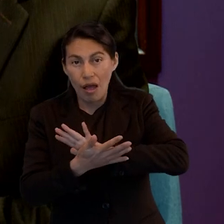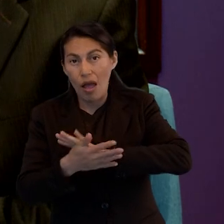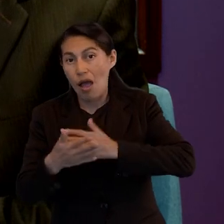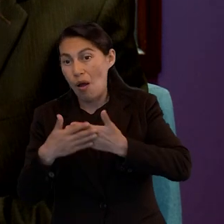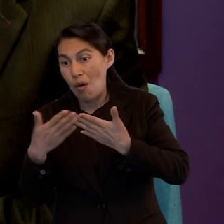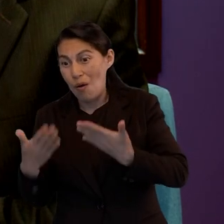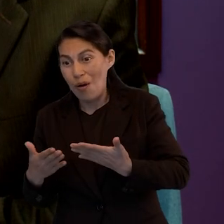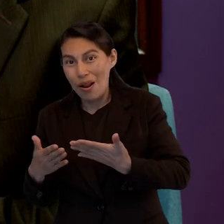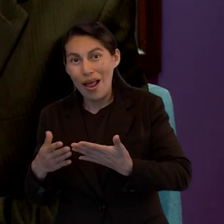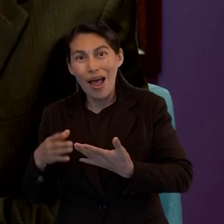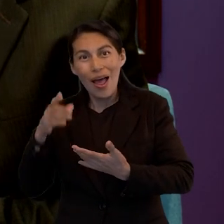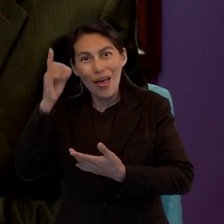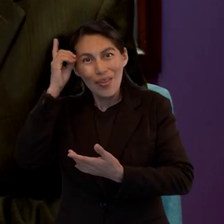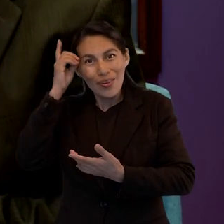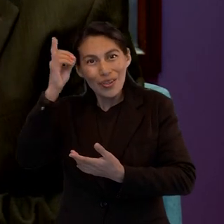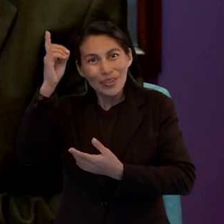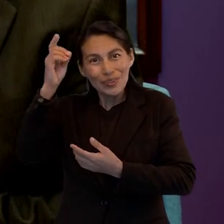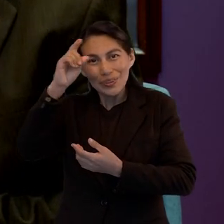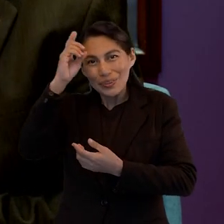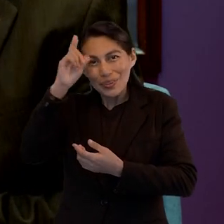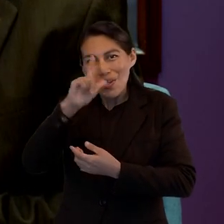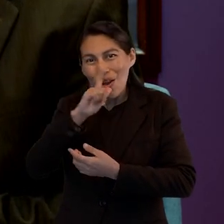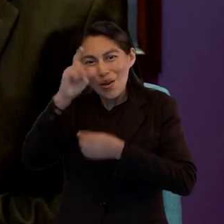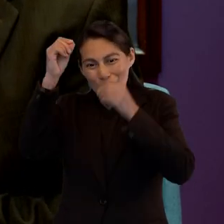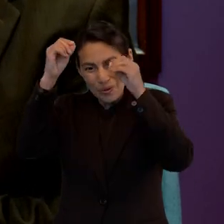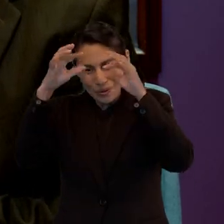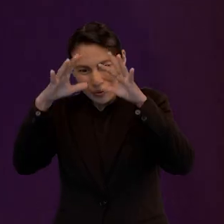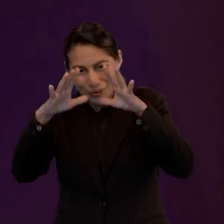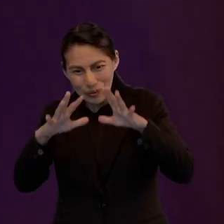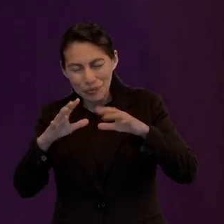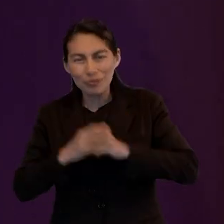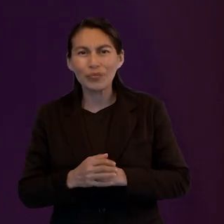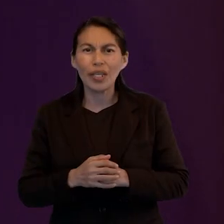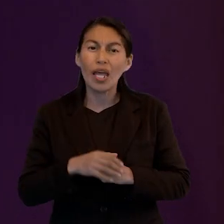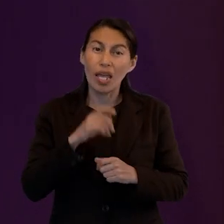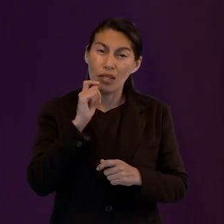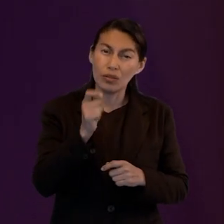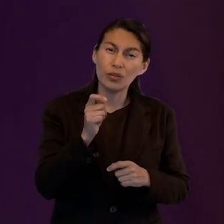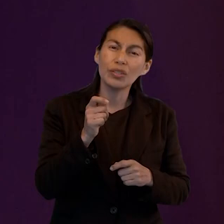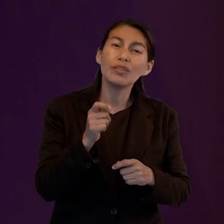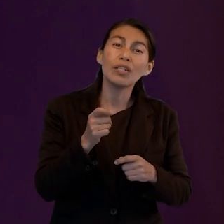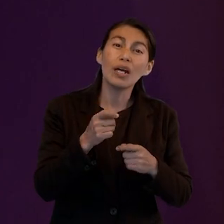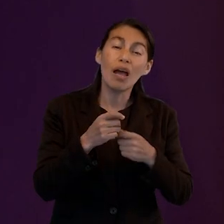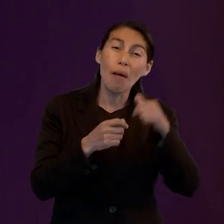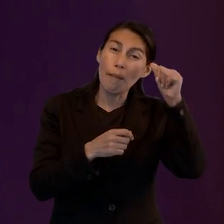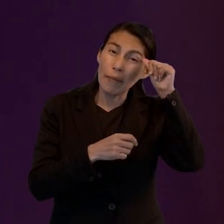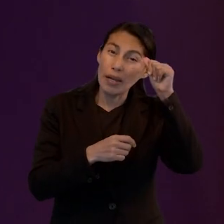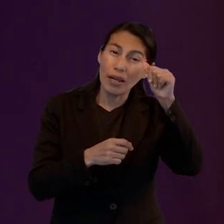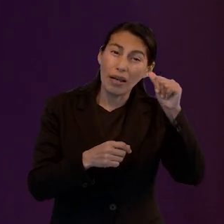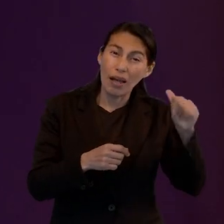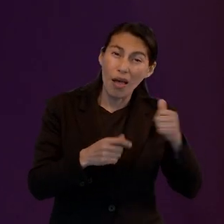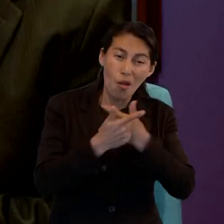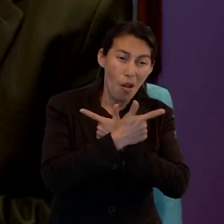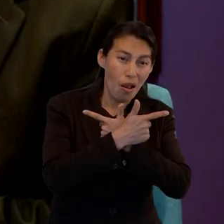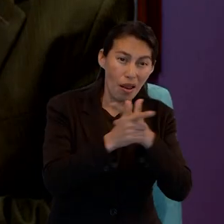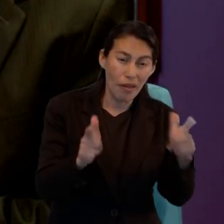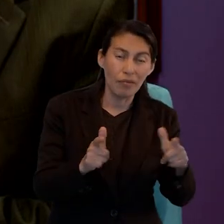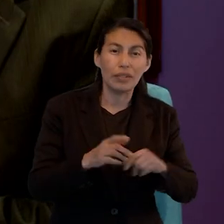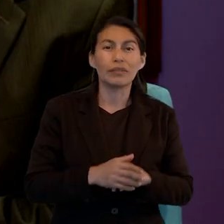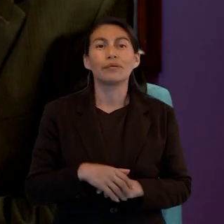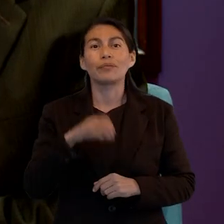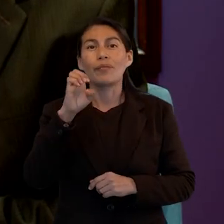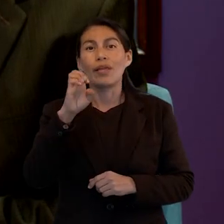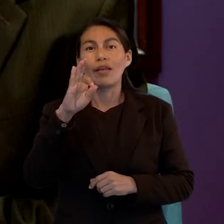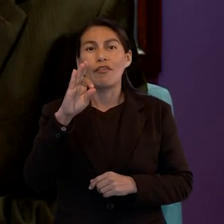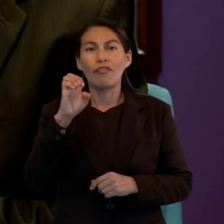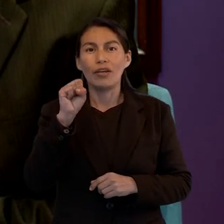luz implica una liberación del pecado, tal como lo presenta Efesios capítulo 5 en el capítulo,